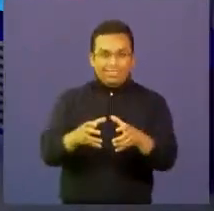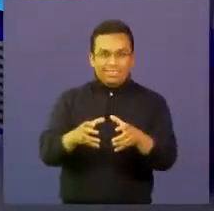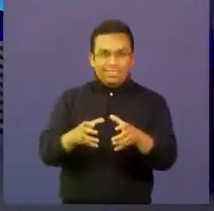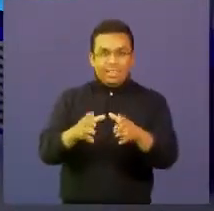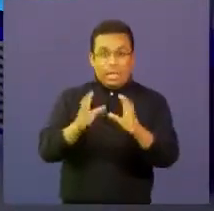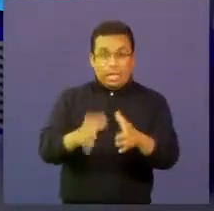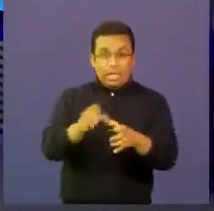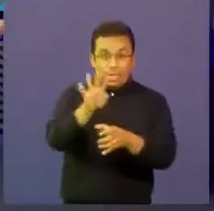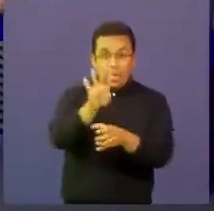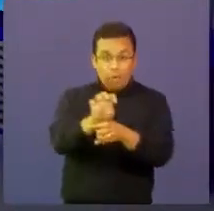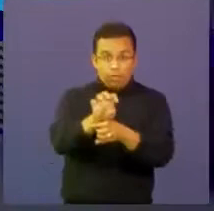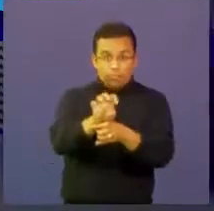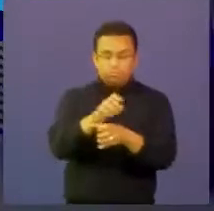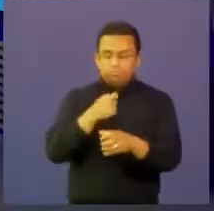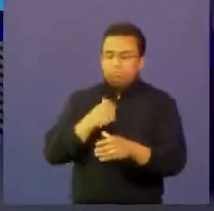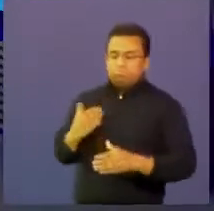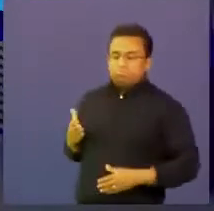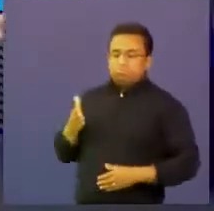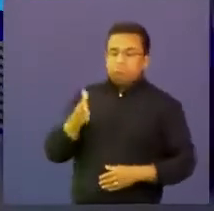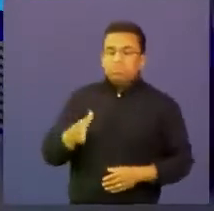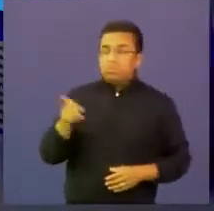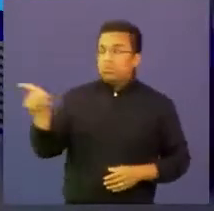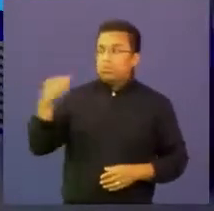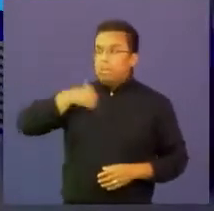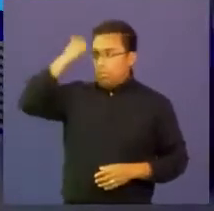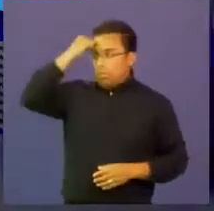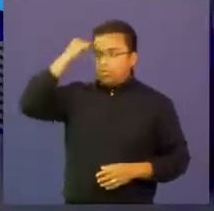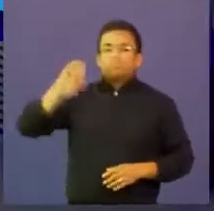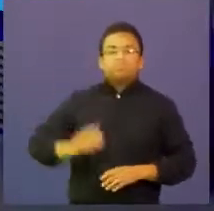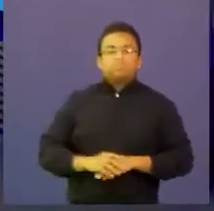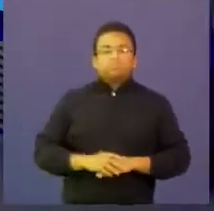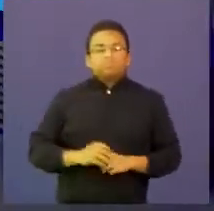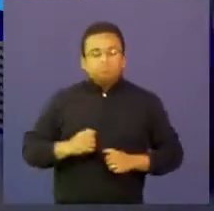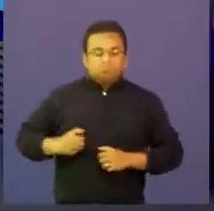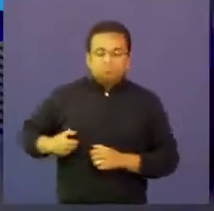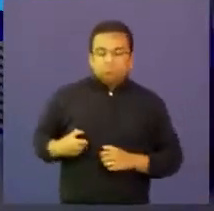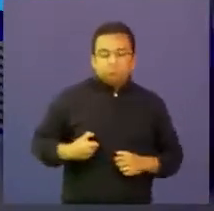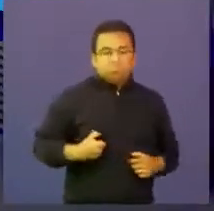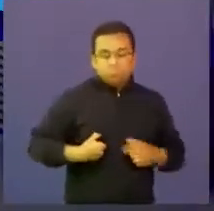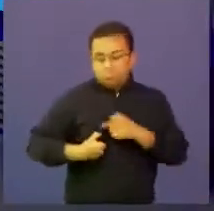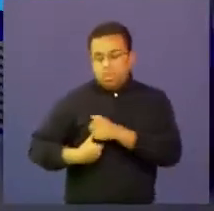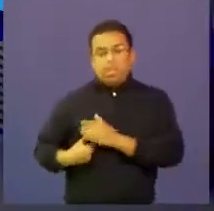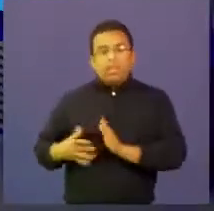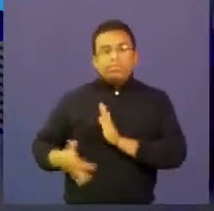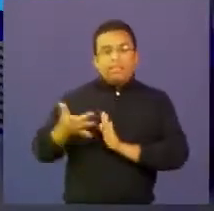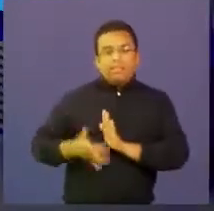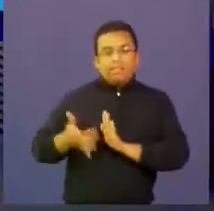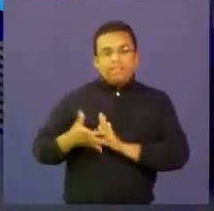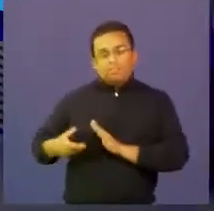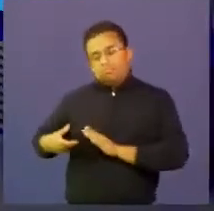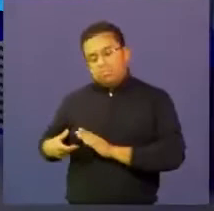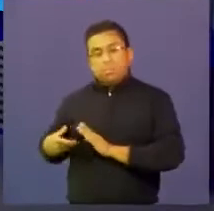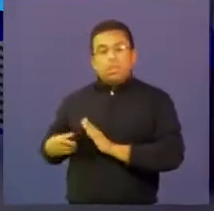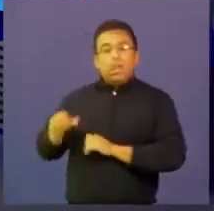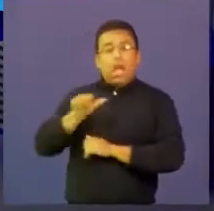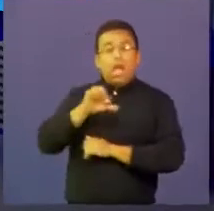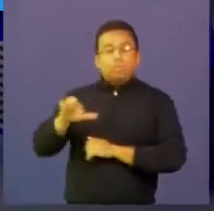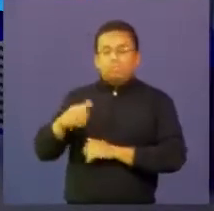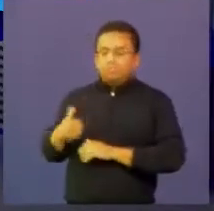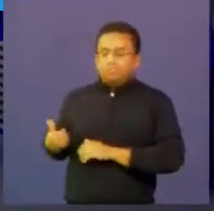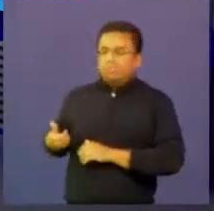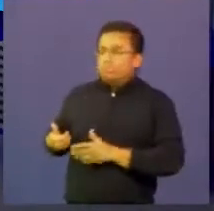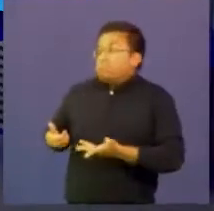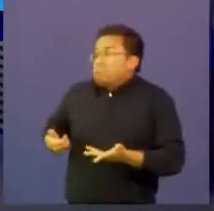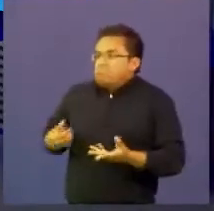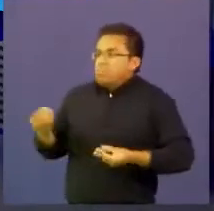noveno y ustedes llegan y ustedes son los maestros y llegan con sus tabletas y llegan con su aplicación. ¿Ustedes qué harían?